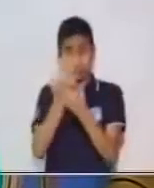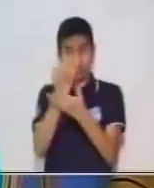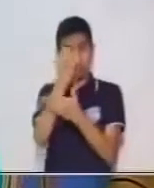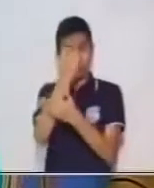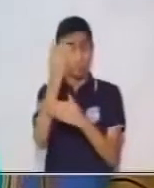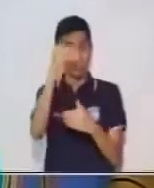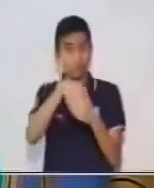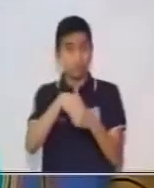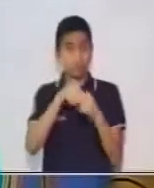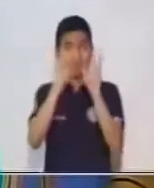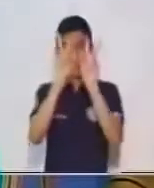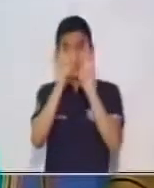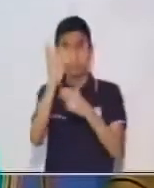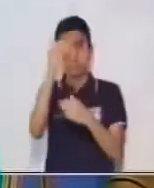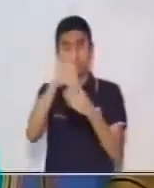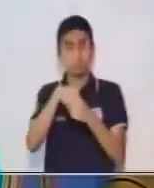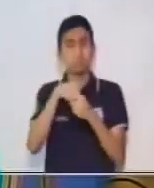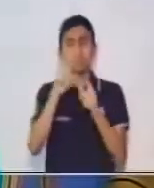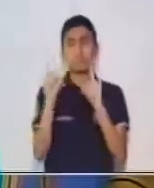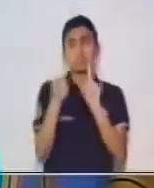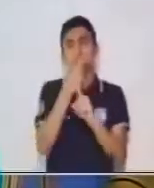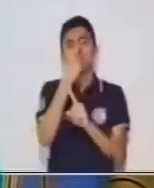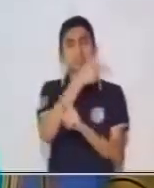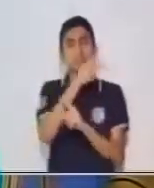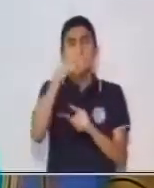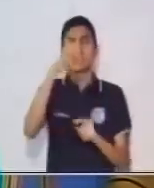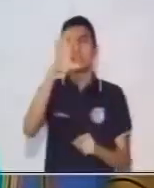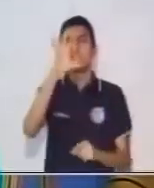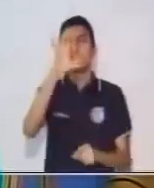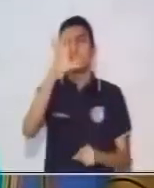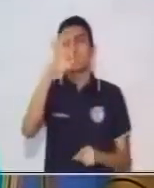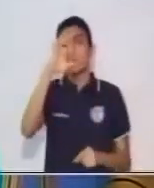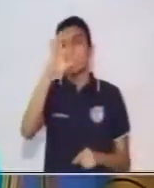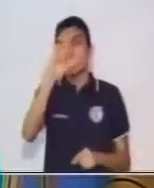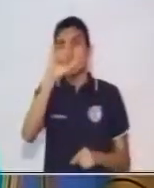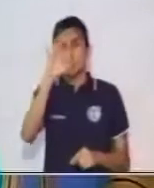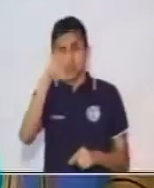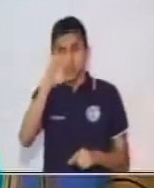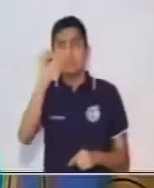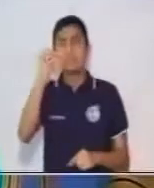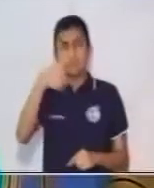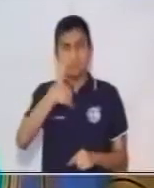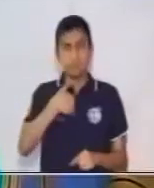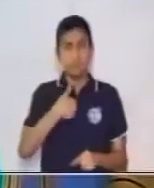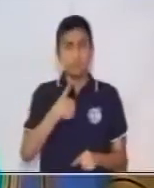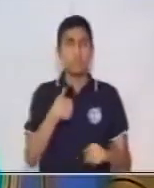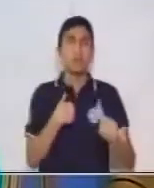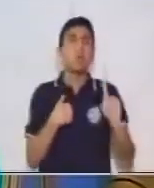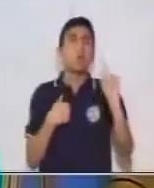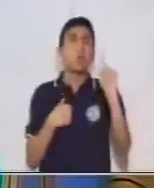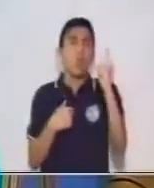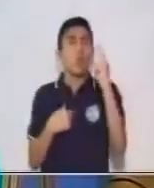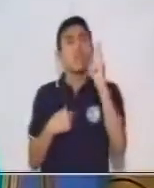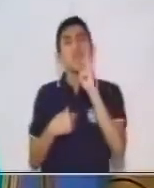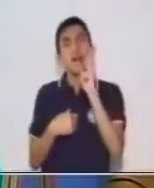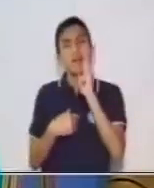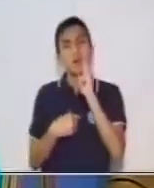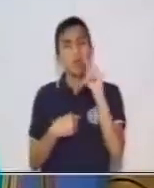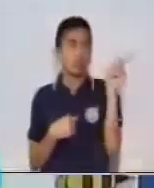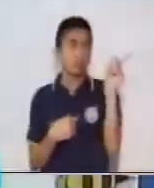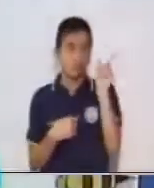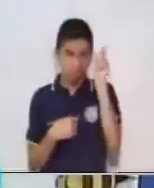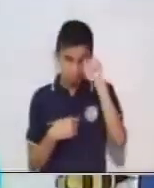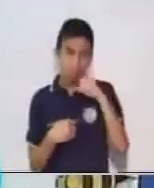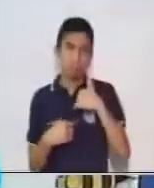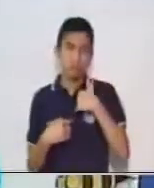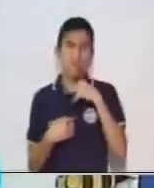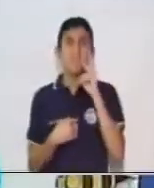dentro de esta primera proposición, si existe un verbo, por